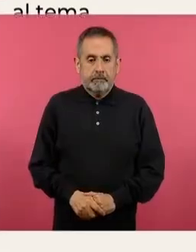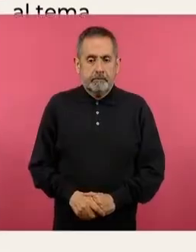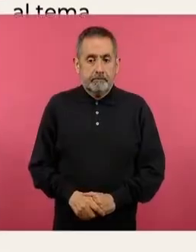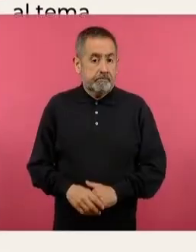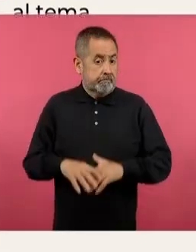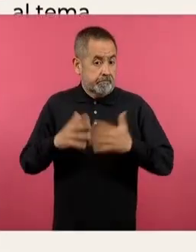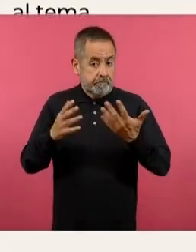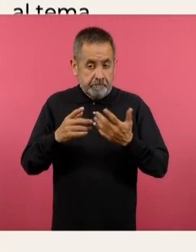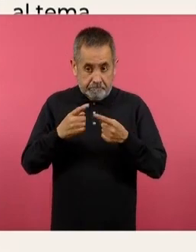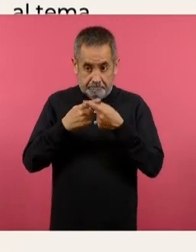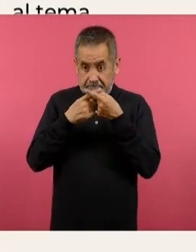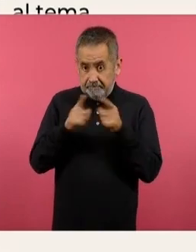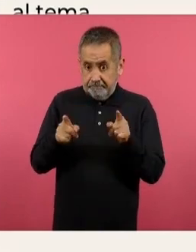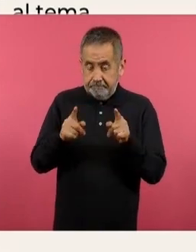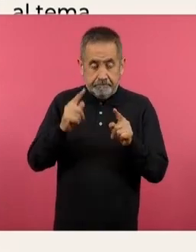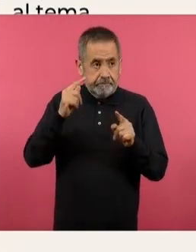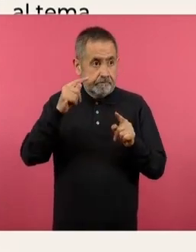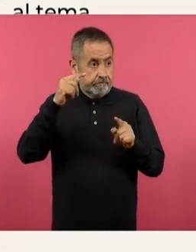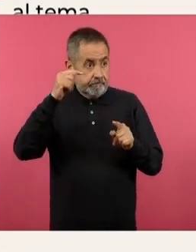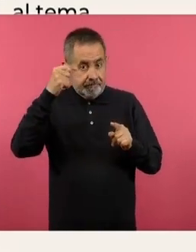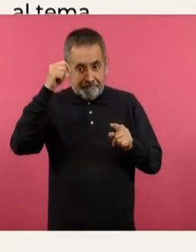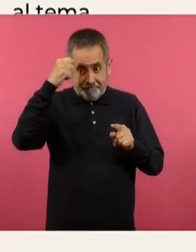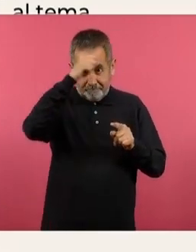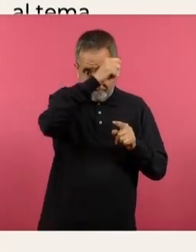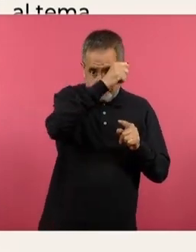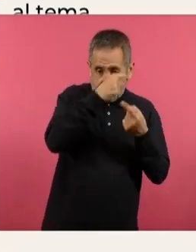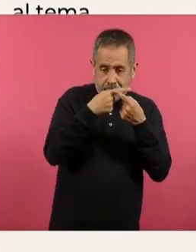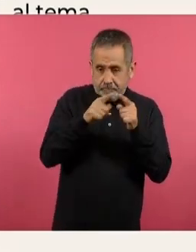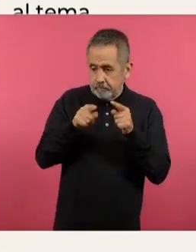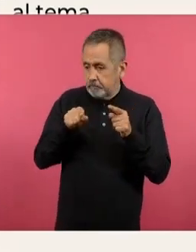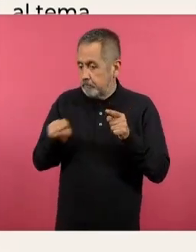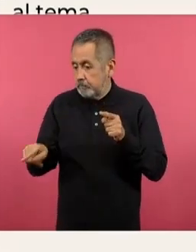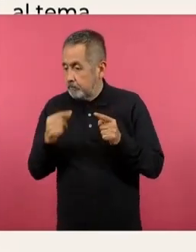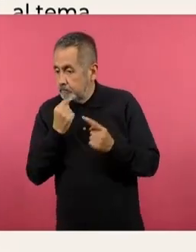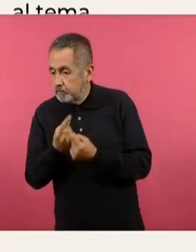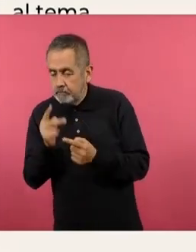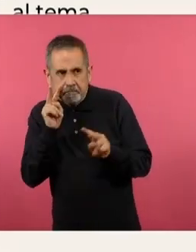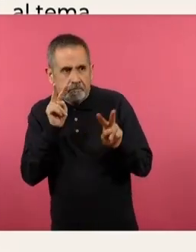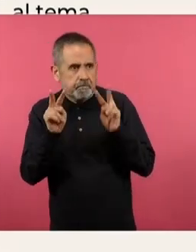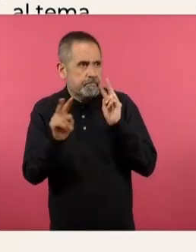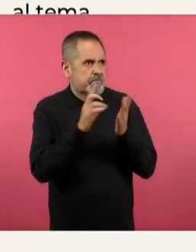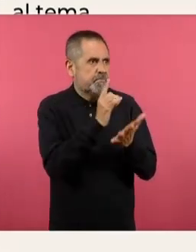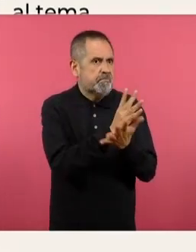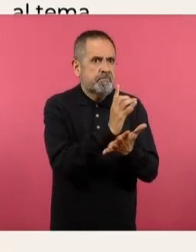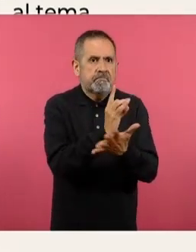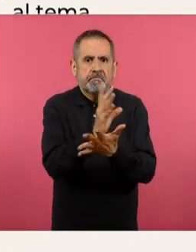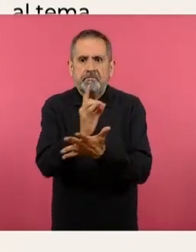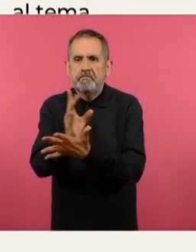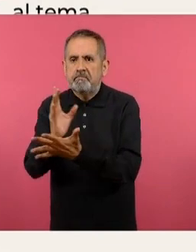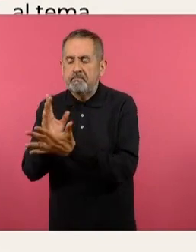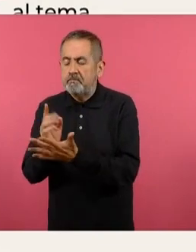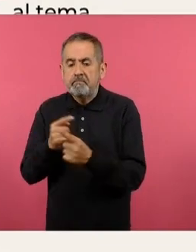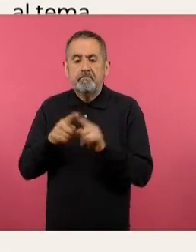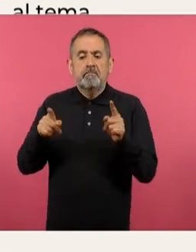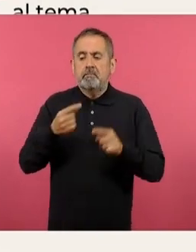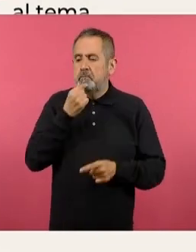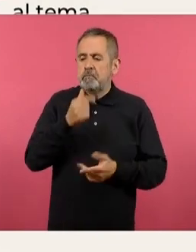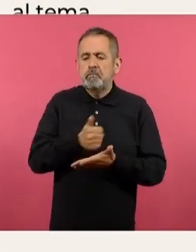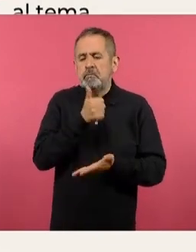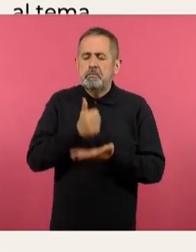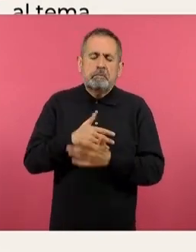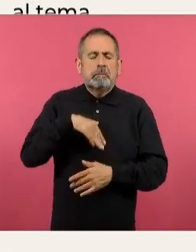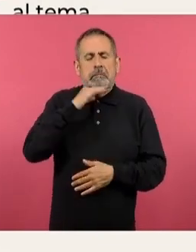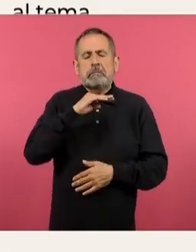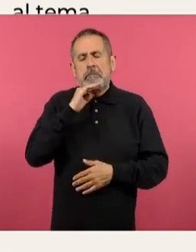no es el mismo, sin embargo, tienen unas habilidades impresionantes de observación, a diferencia de los niños que viven en la ciudad. Y no por la